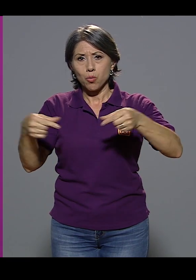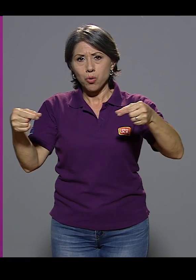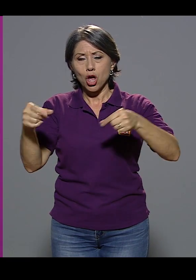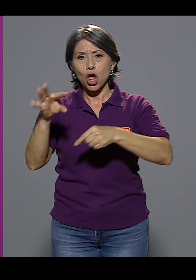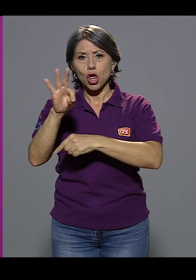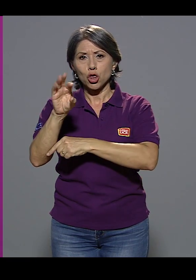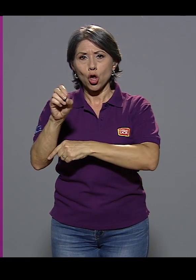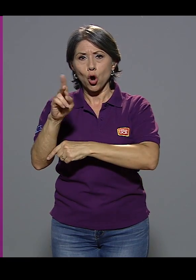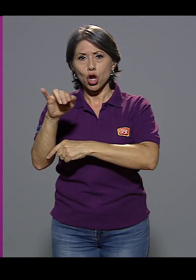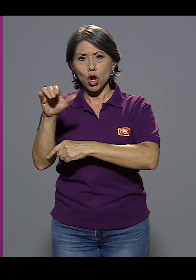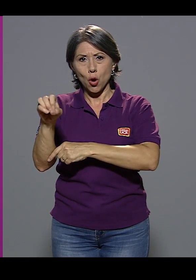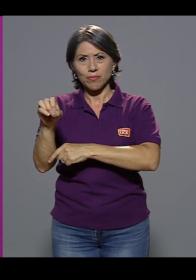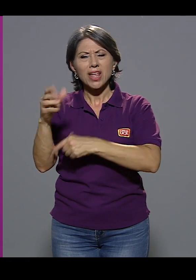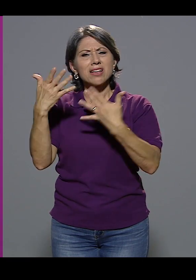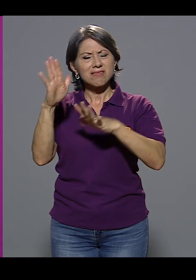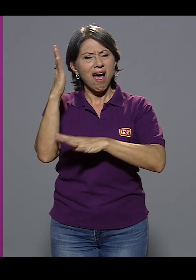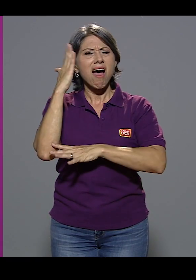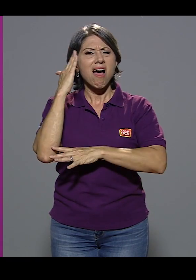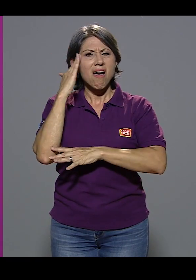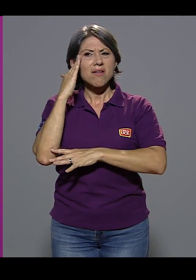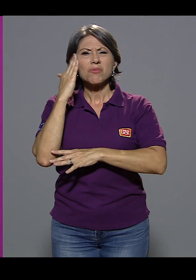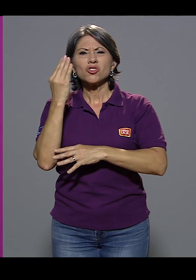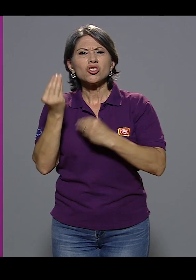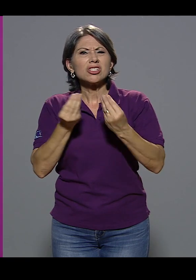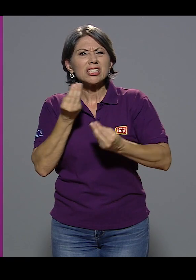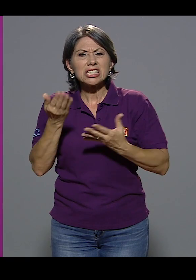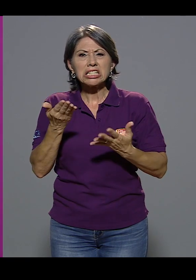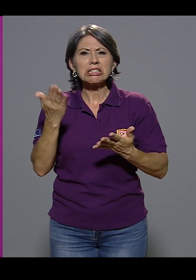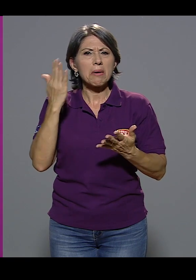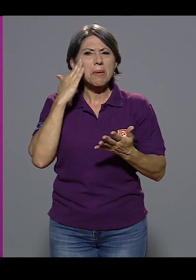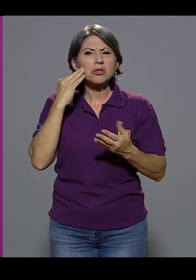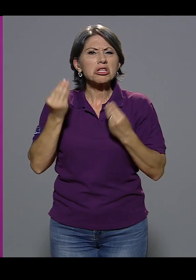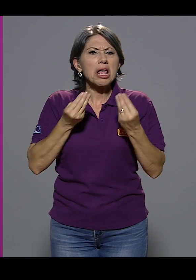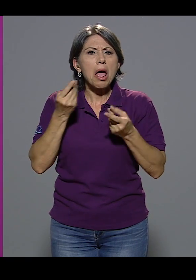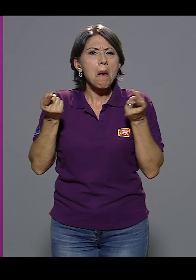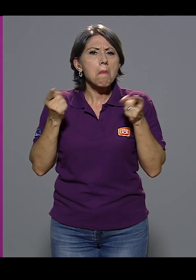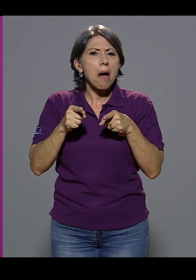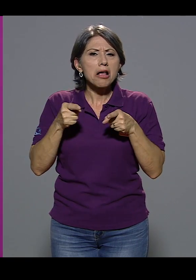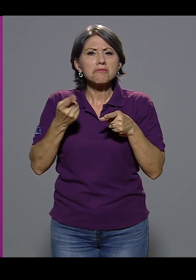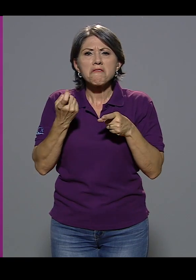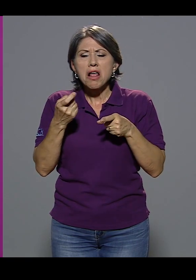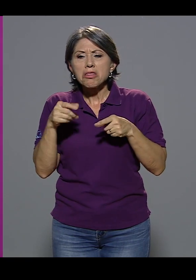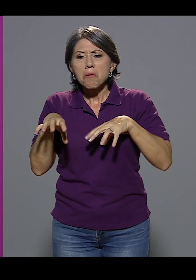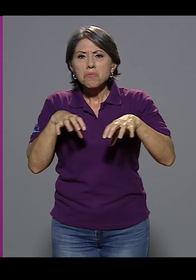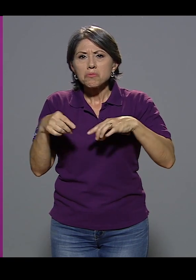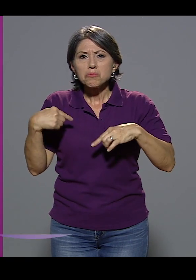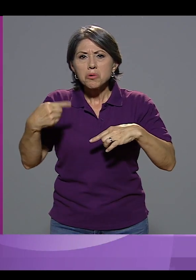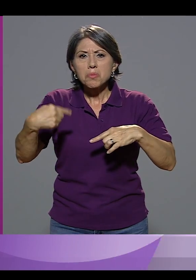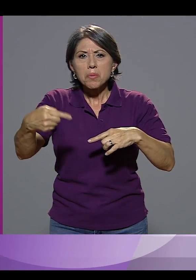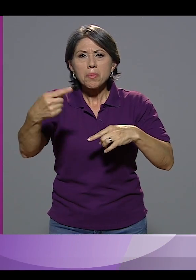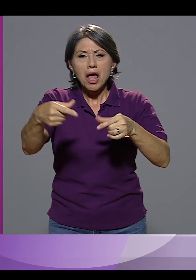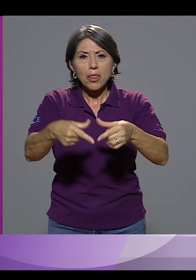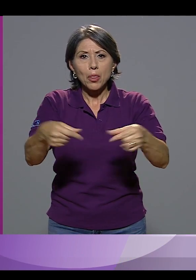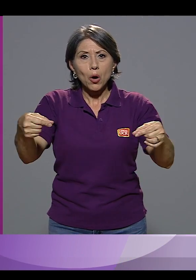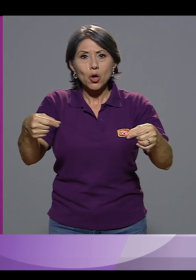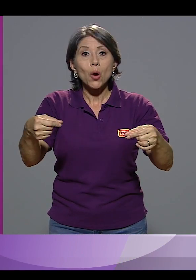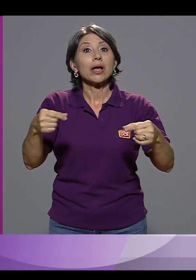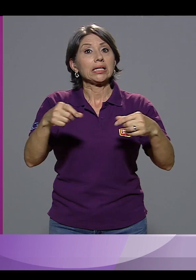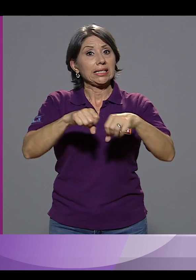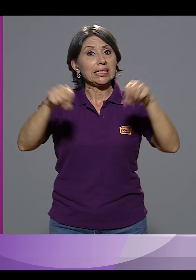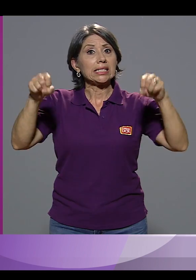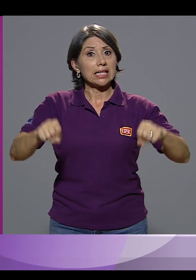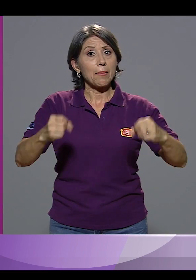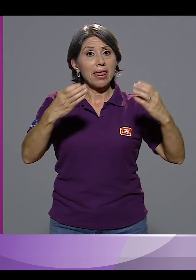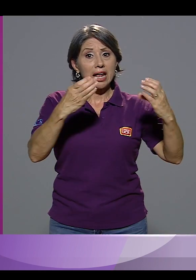tenemos claro también cuál es el camino, quiénes son o por dónde va a ir la ruta hacia Tokio. El sistema de clasificación es mucho más estricto